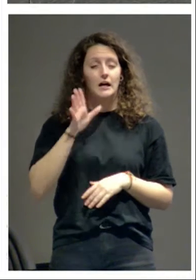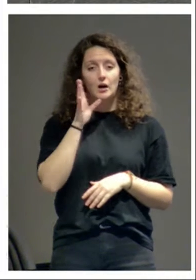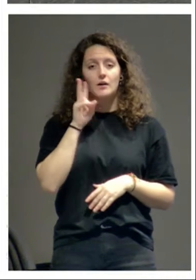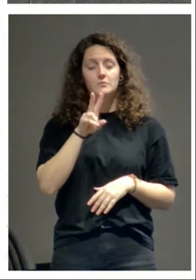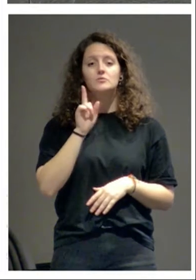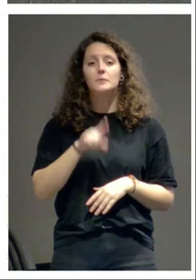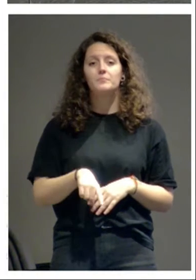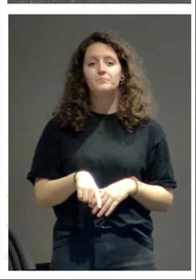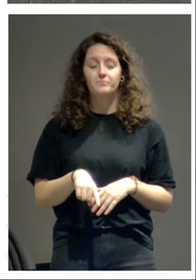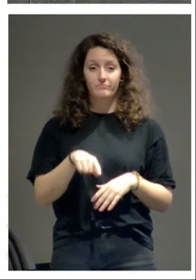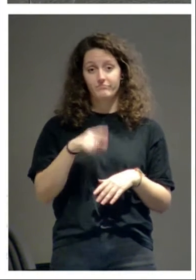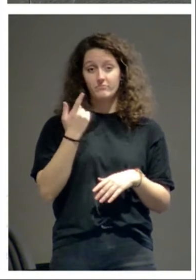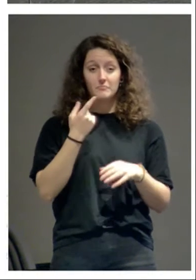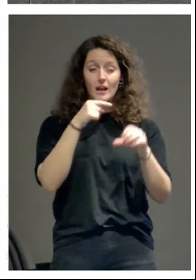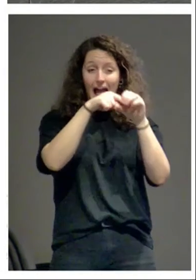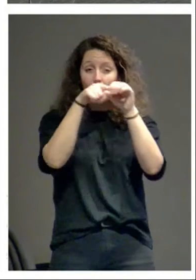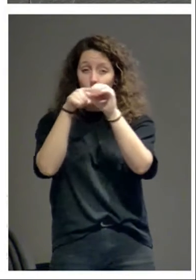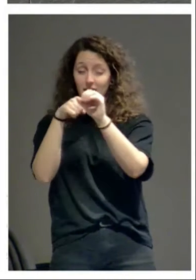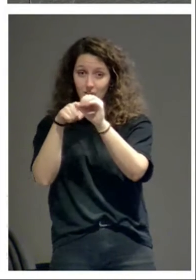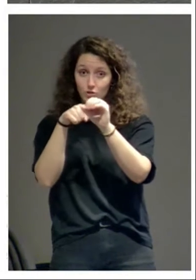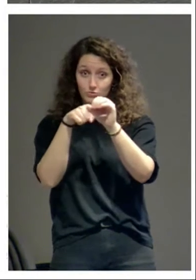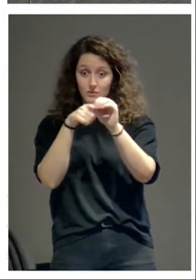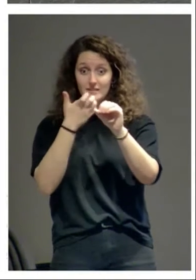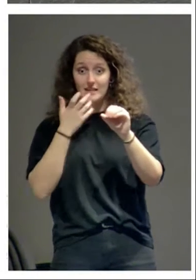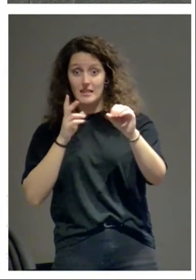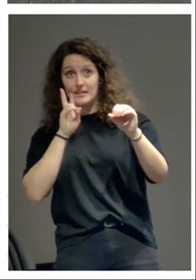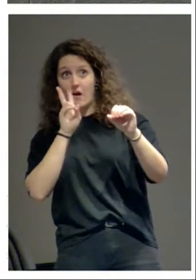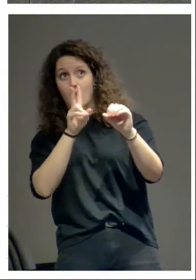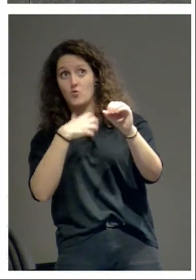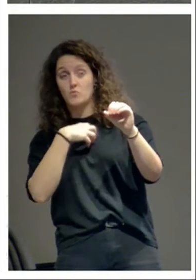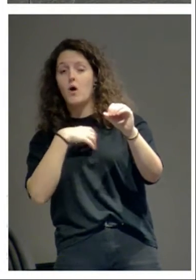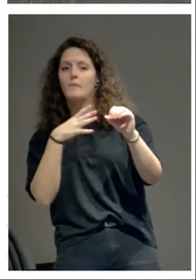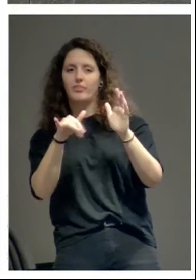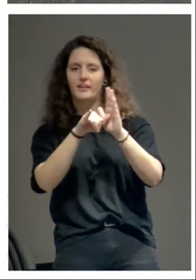agujeritos que no podíamos ver desde abajo o que se veían mal.